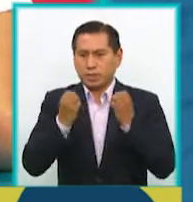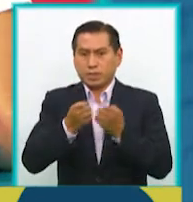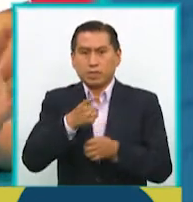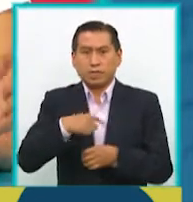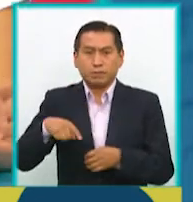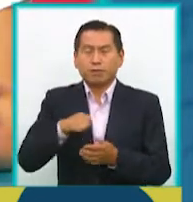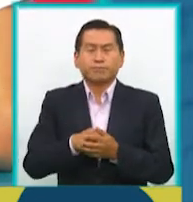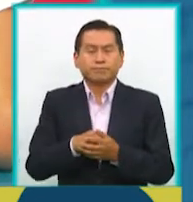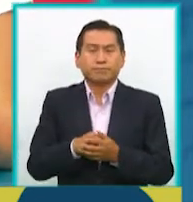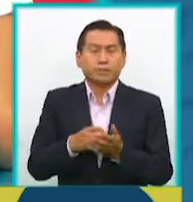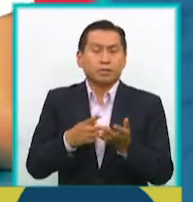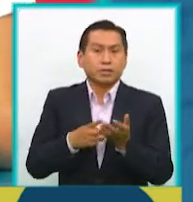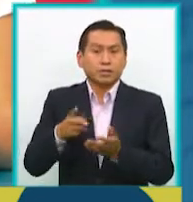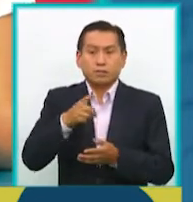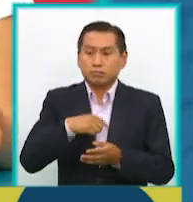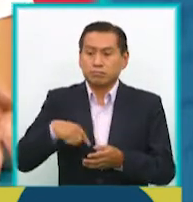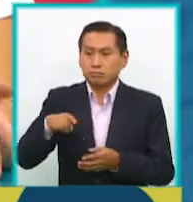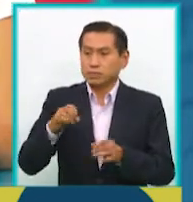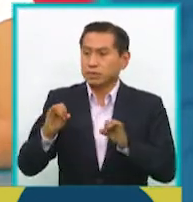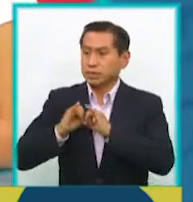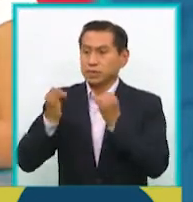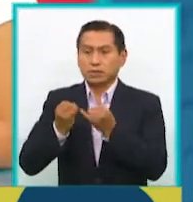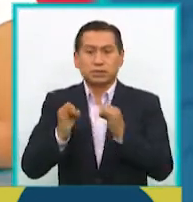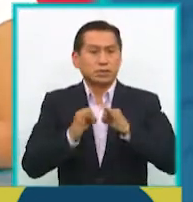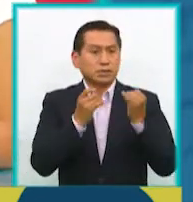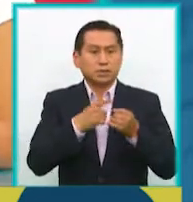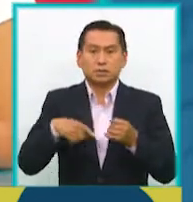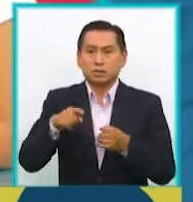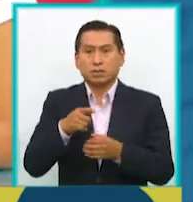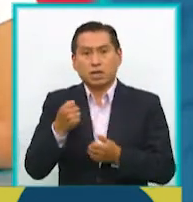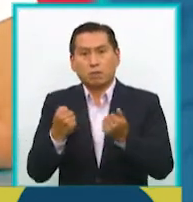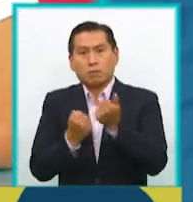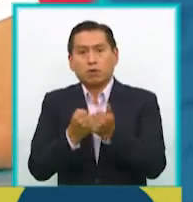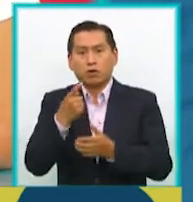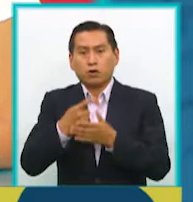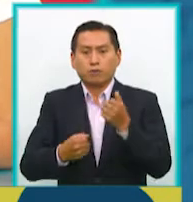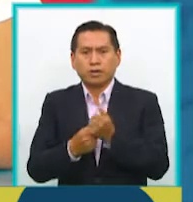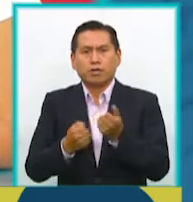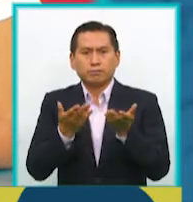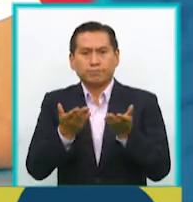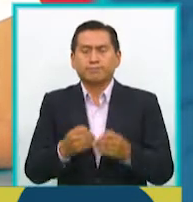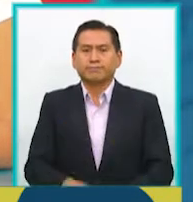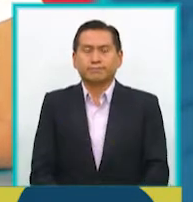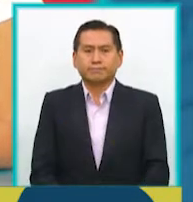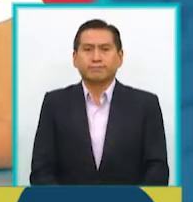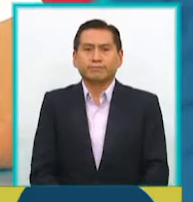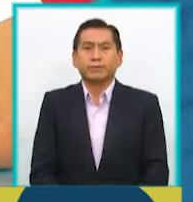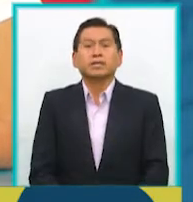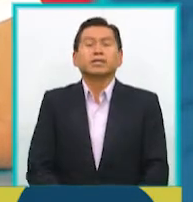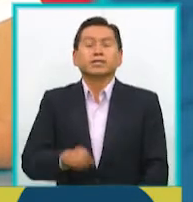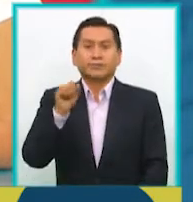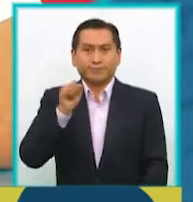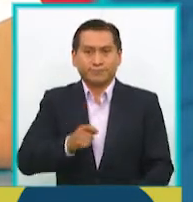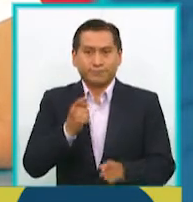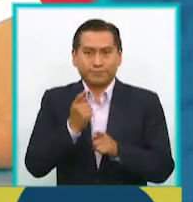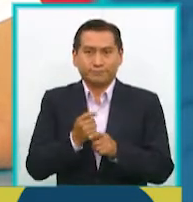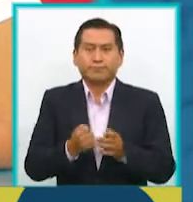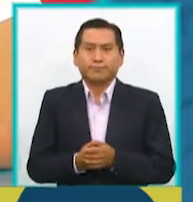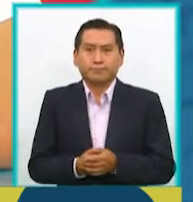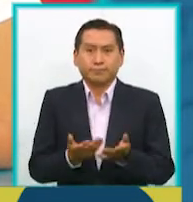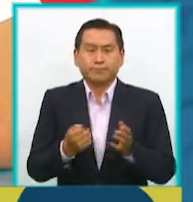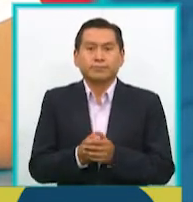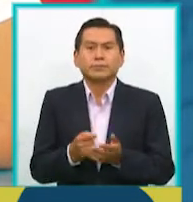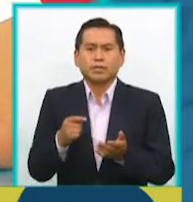y que sin duda alguna también aquellas instituciones que seguramente han confiado en ti y te han apoyado. Por supuesto que sí. Mire,